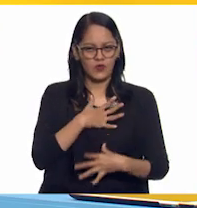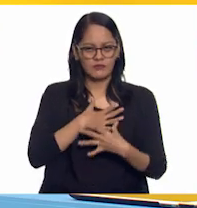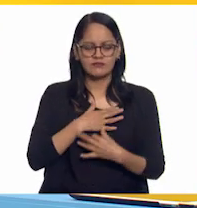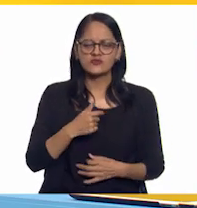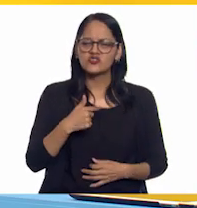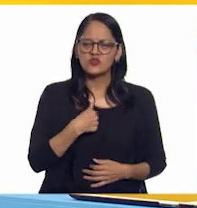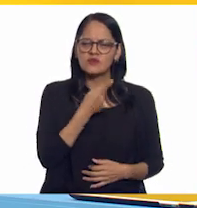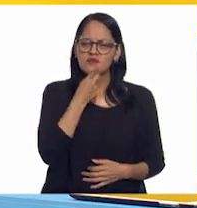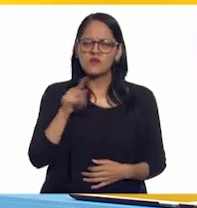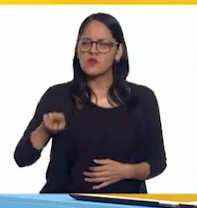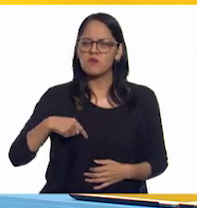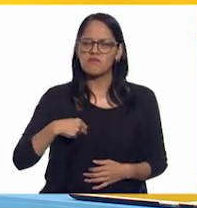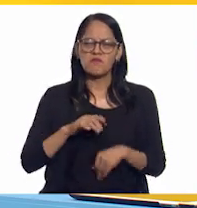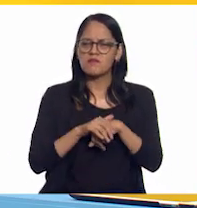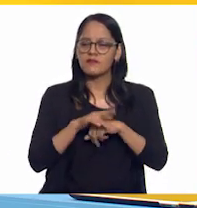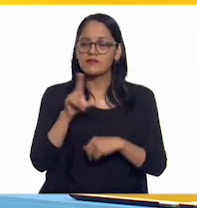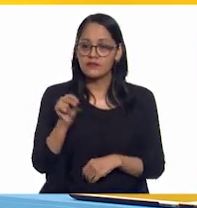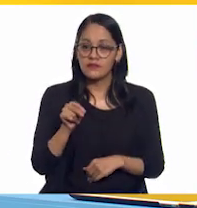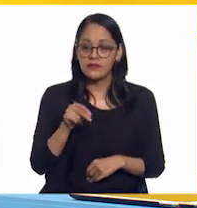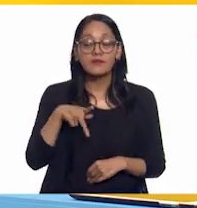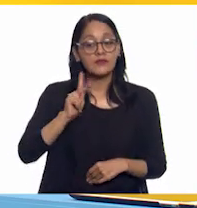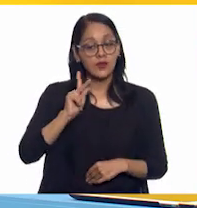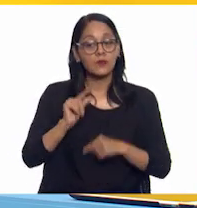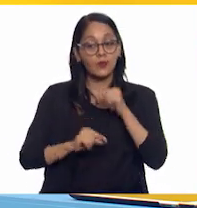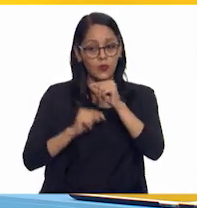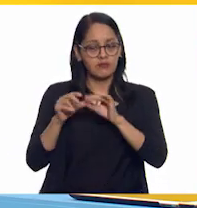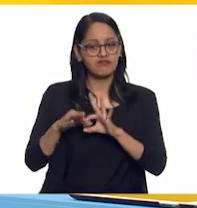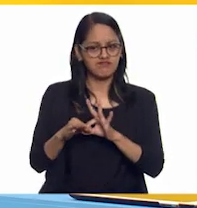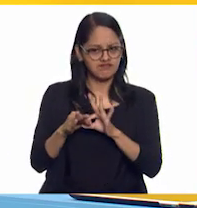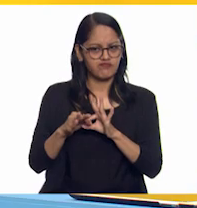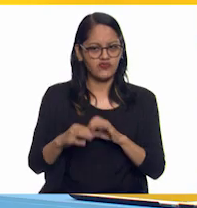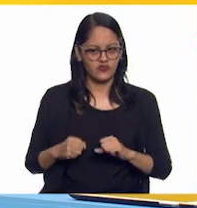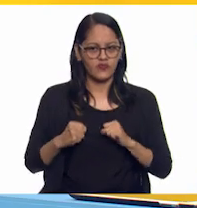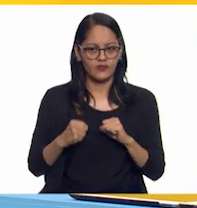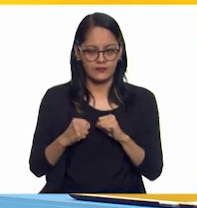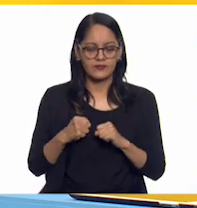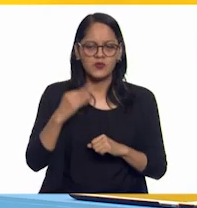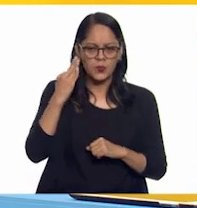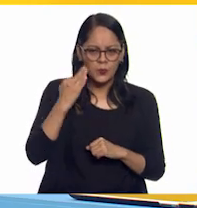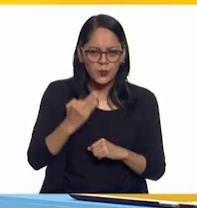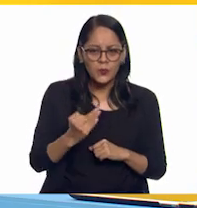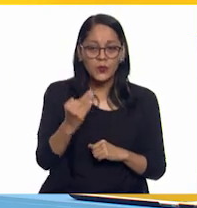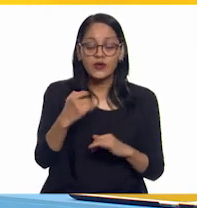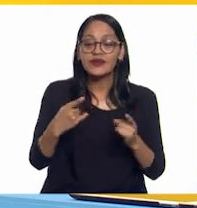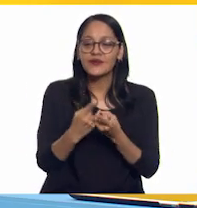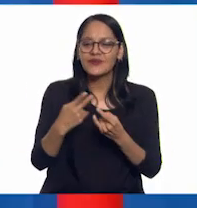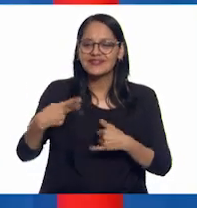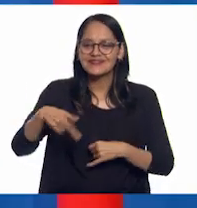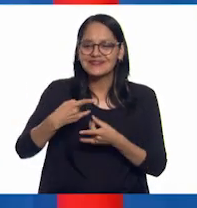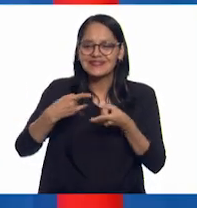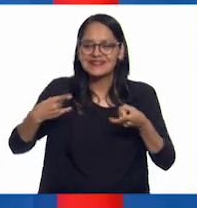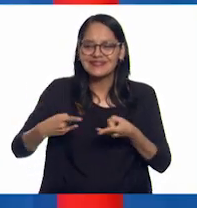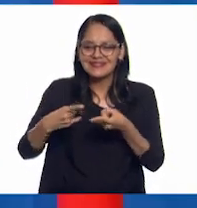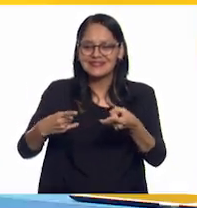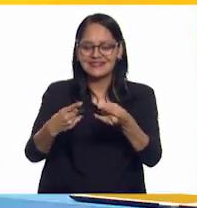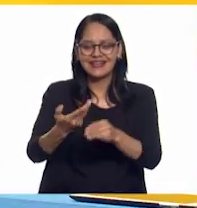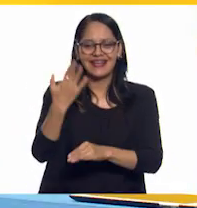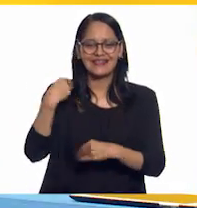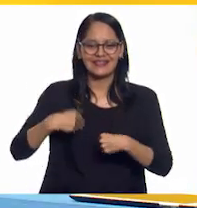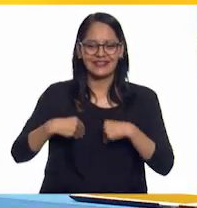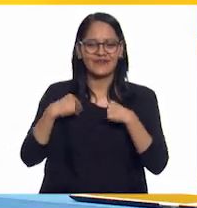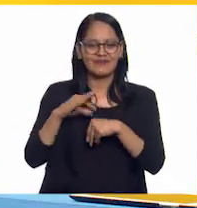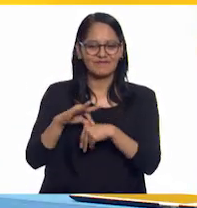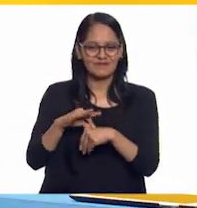que no es amigo tuyo, se ha ido fortaleciendo con el tiempo y las experiencias que han vivido juntos. Me gustaría